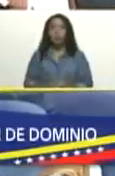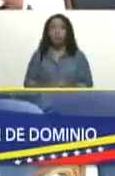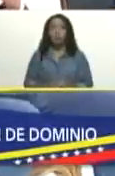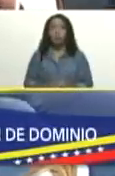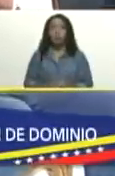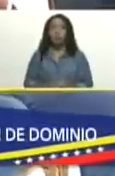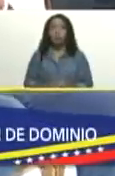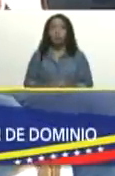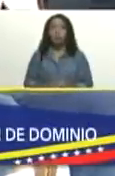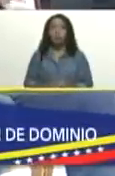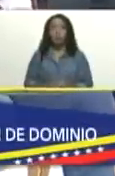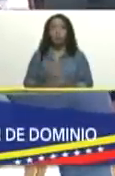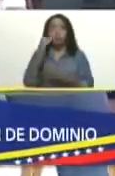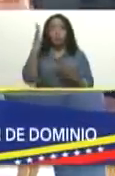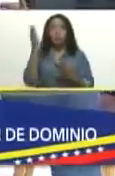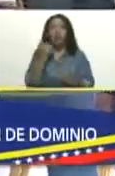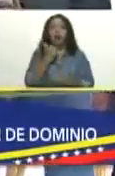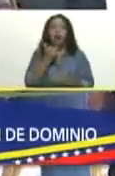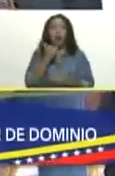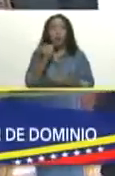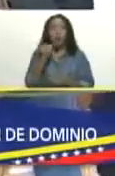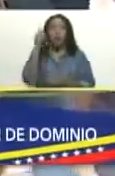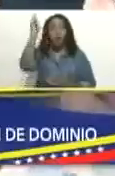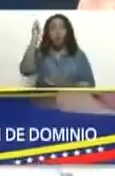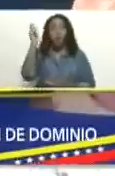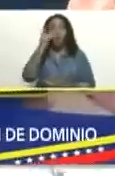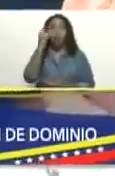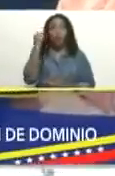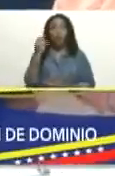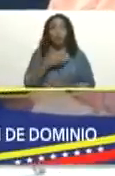no sé si alguno de los diputados quisiera